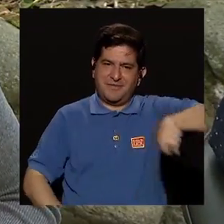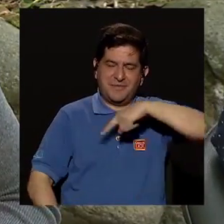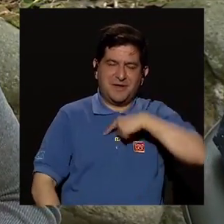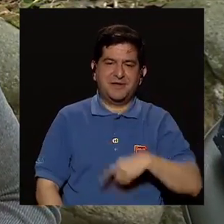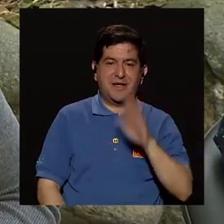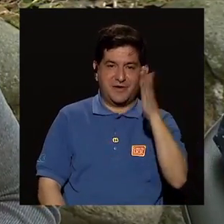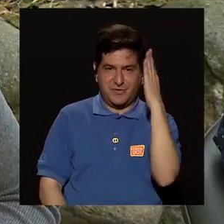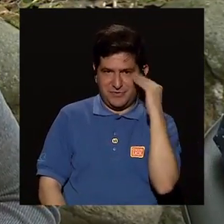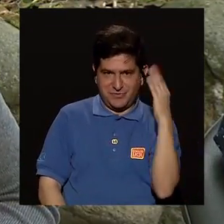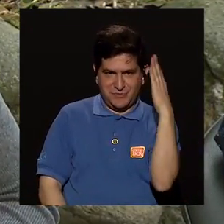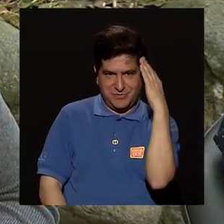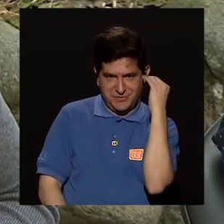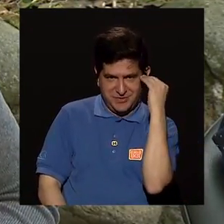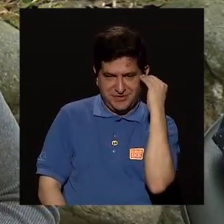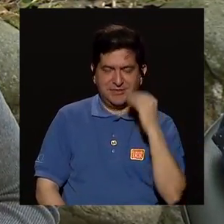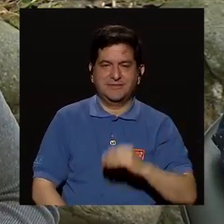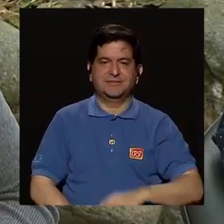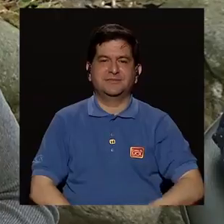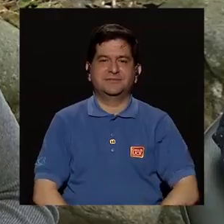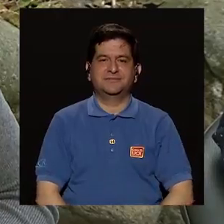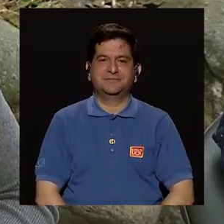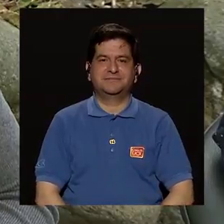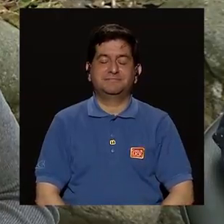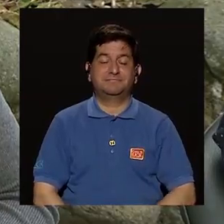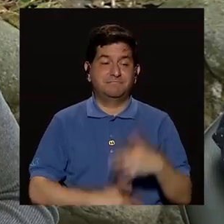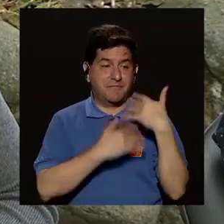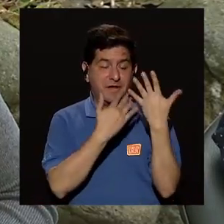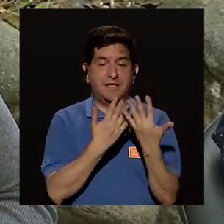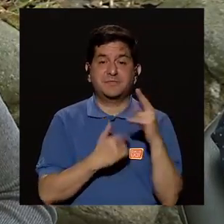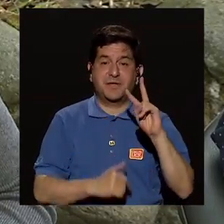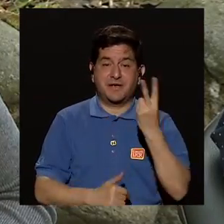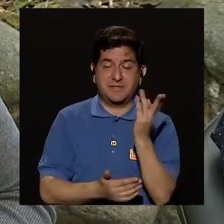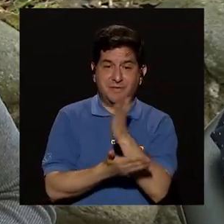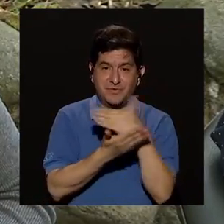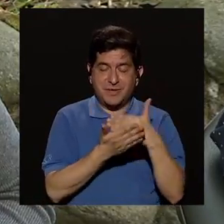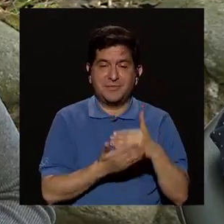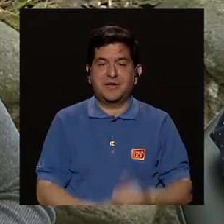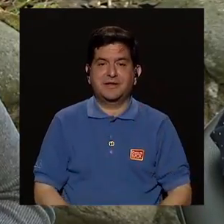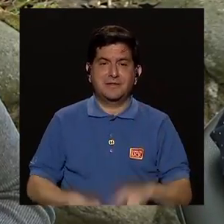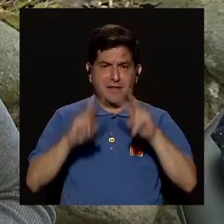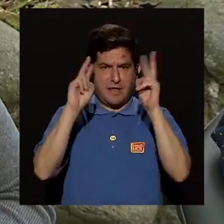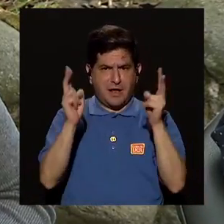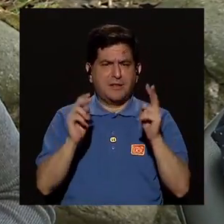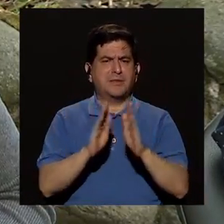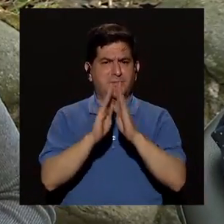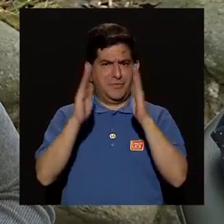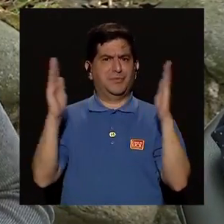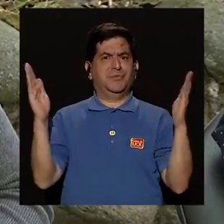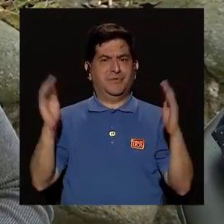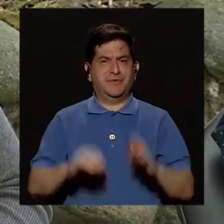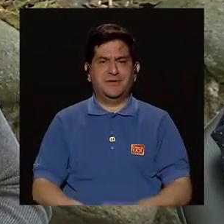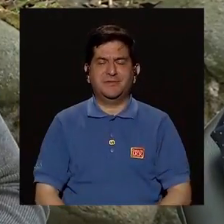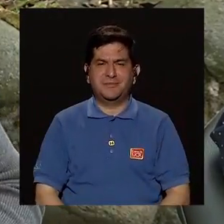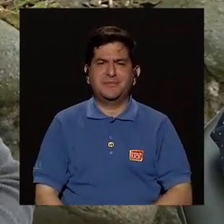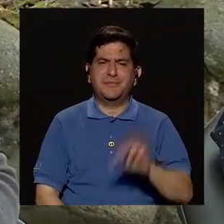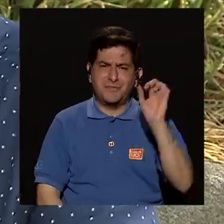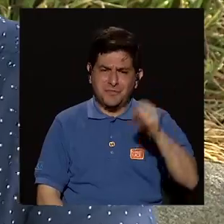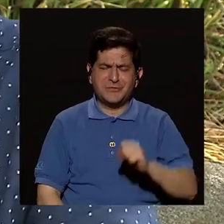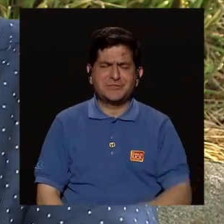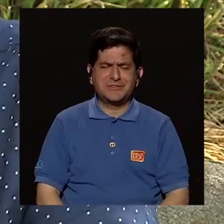acompañó con su experiencia y esperamos que haya una segunda parte porque este tema está bien amplio sí